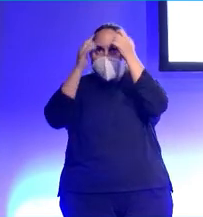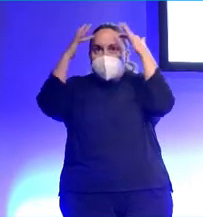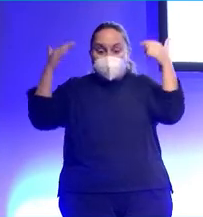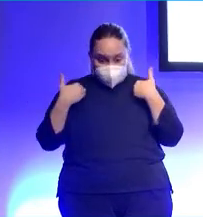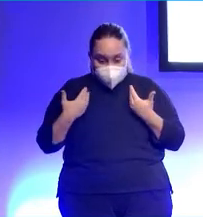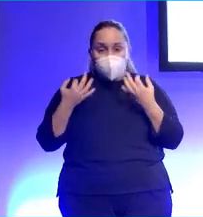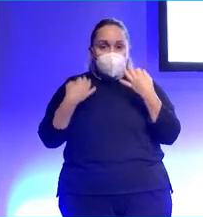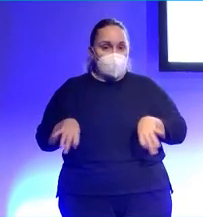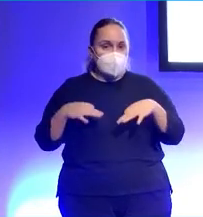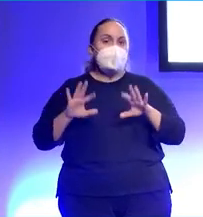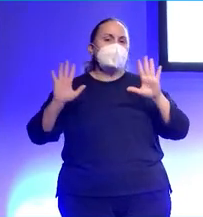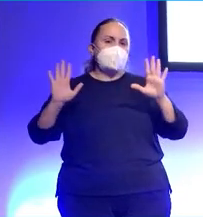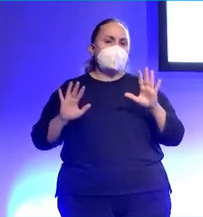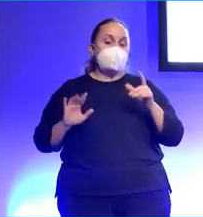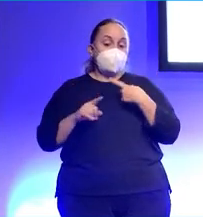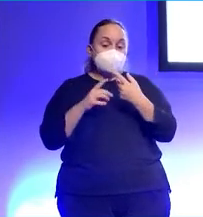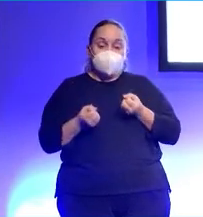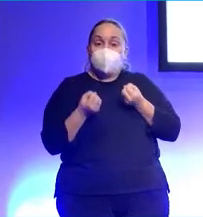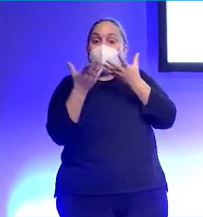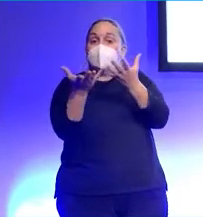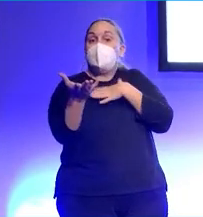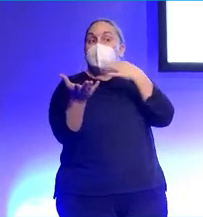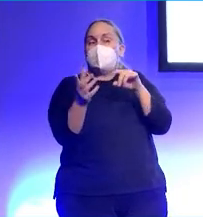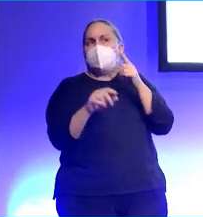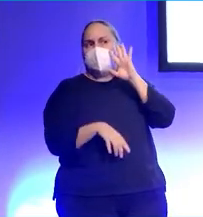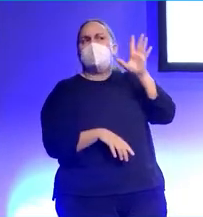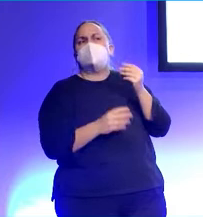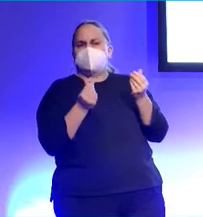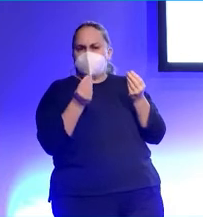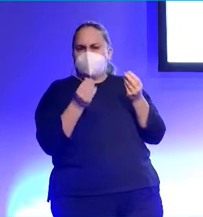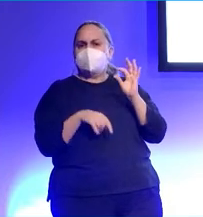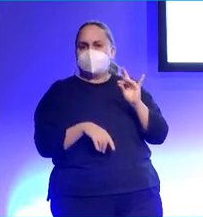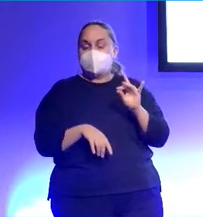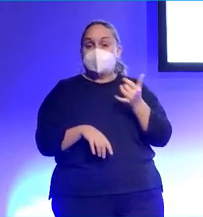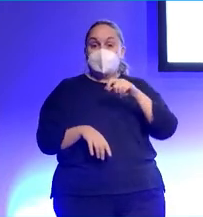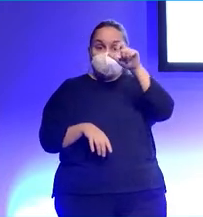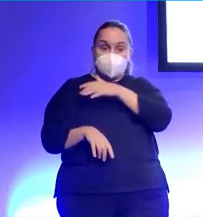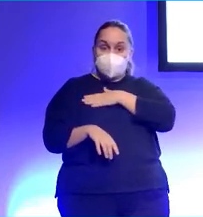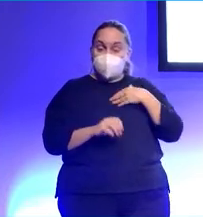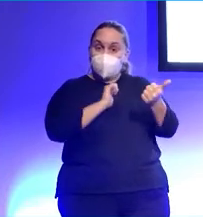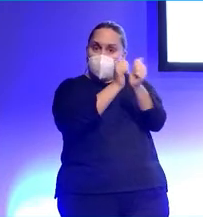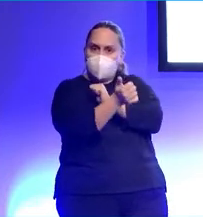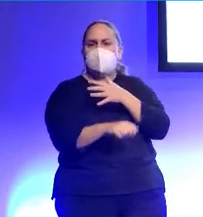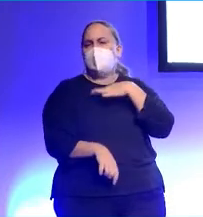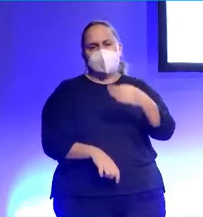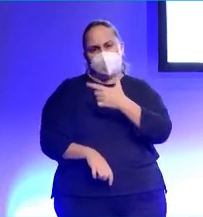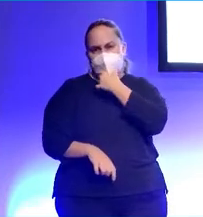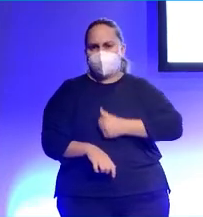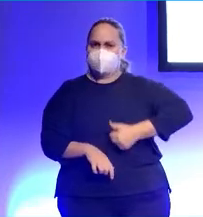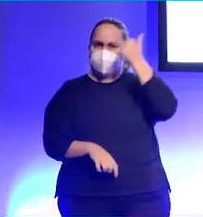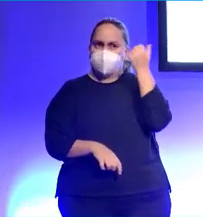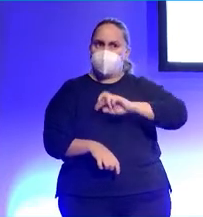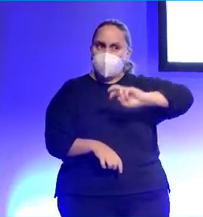La buena noticia es que lo que os diga seguramente os suene más cercano y quien quiera hacer algo parecido lo va tener mucho más fácil que